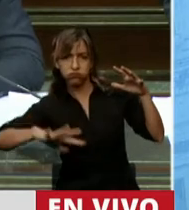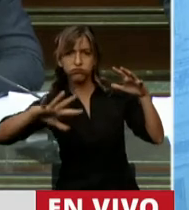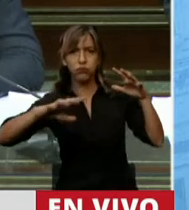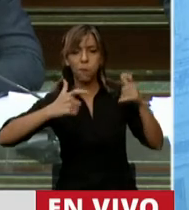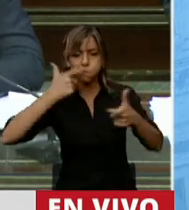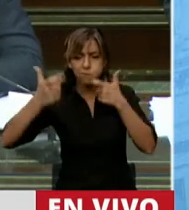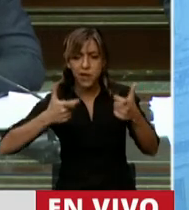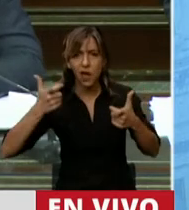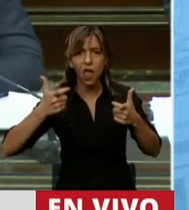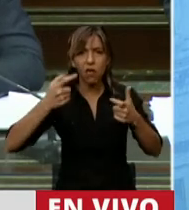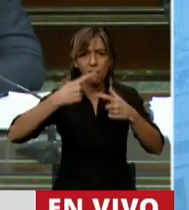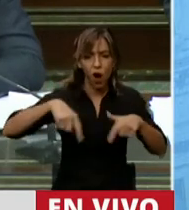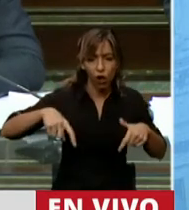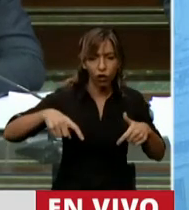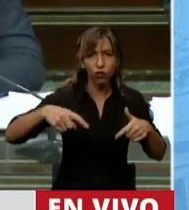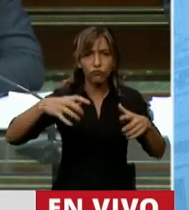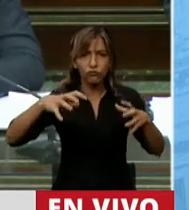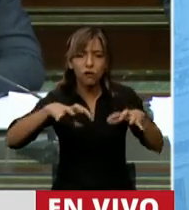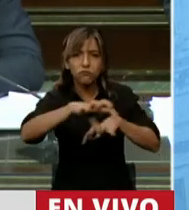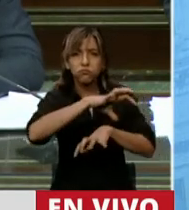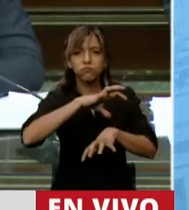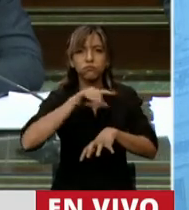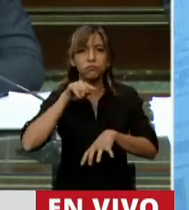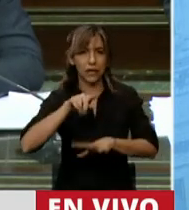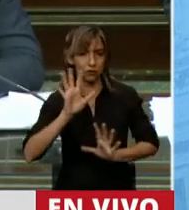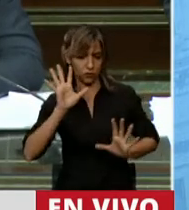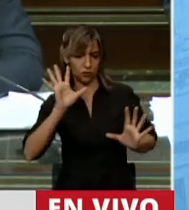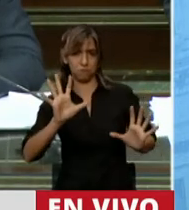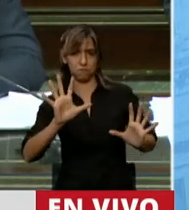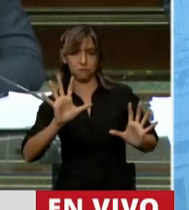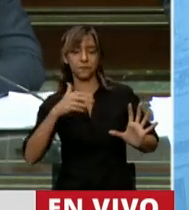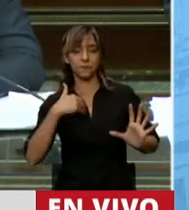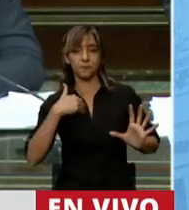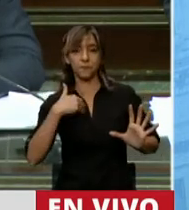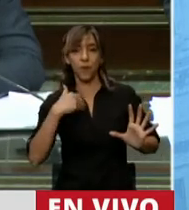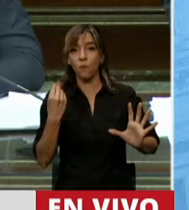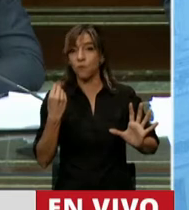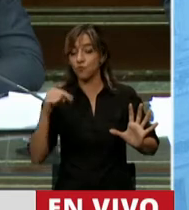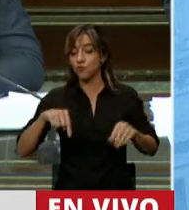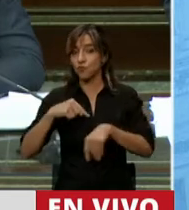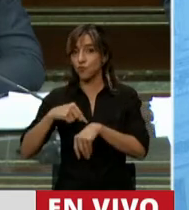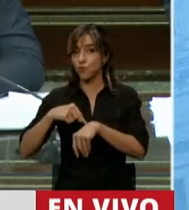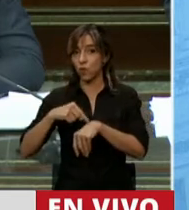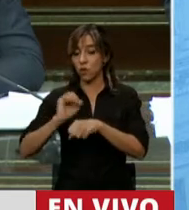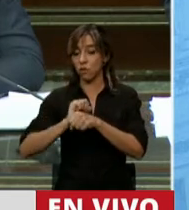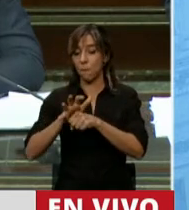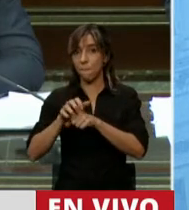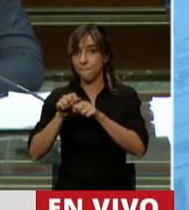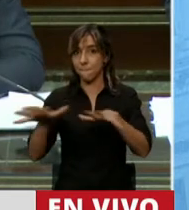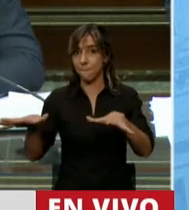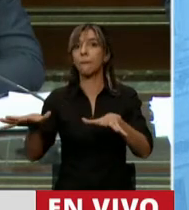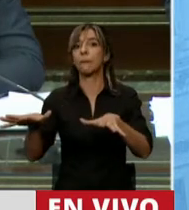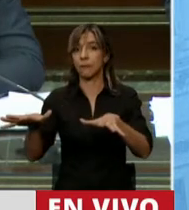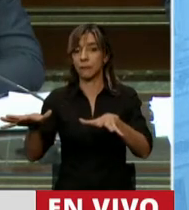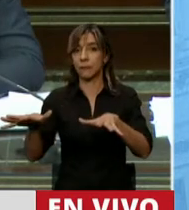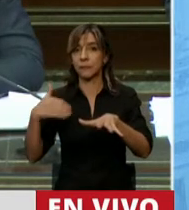Imaginémonos eso. Y esta pandemia, si hay algo que ha sacado el agua y